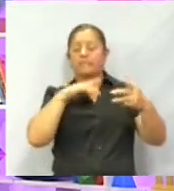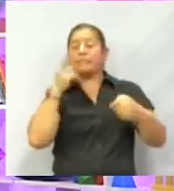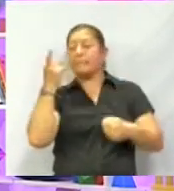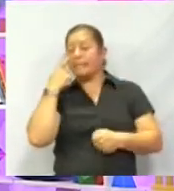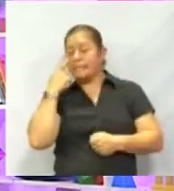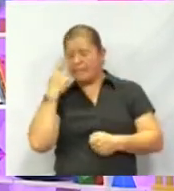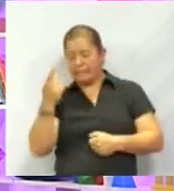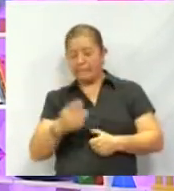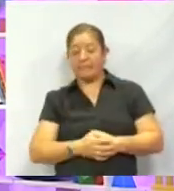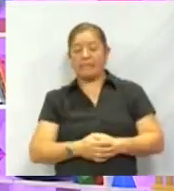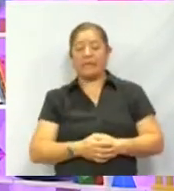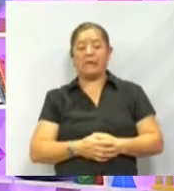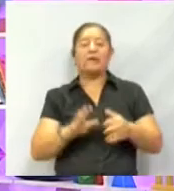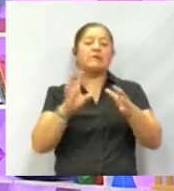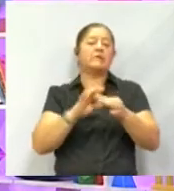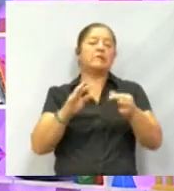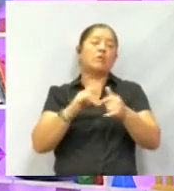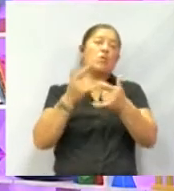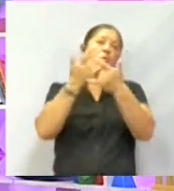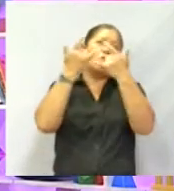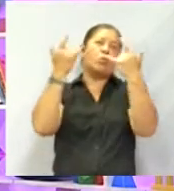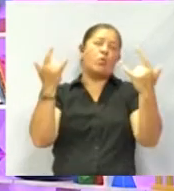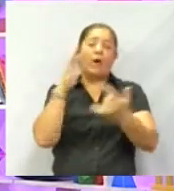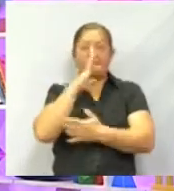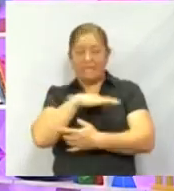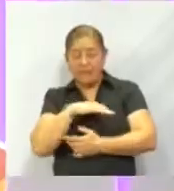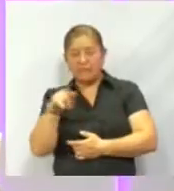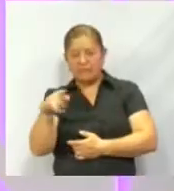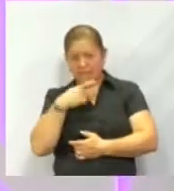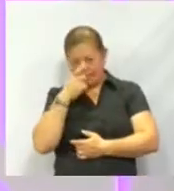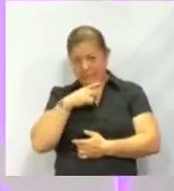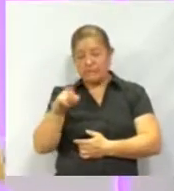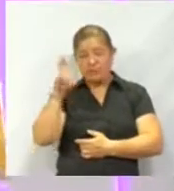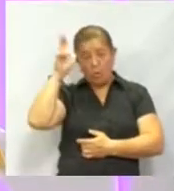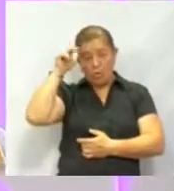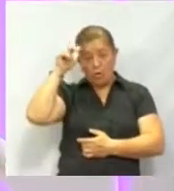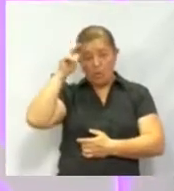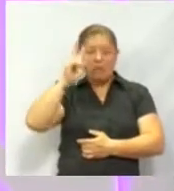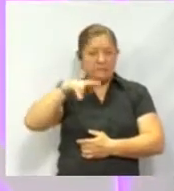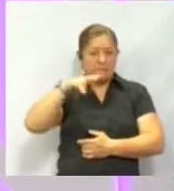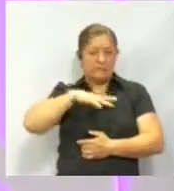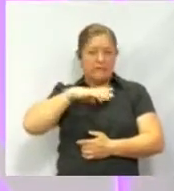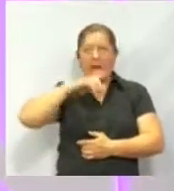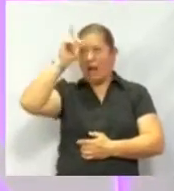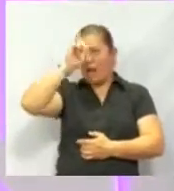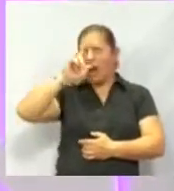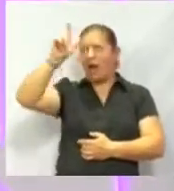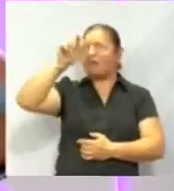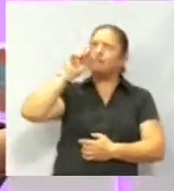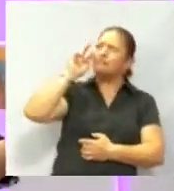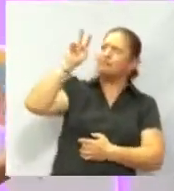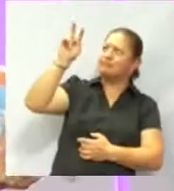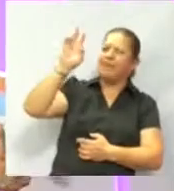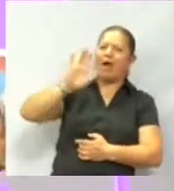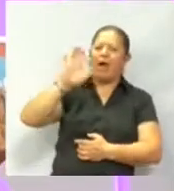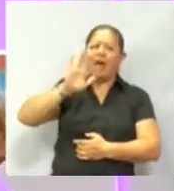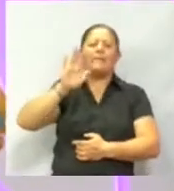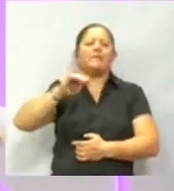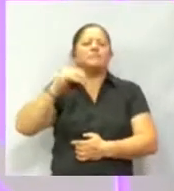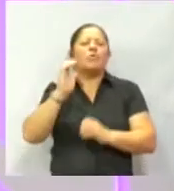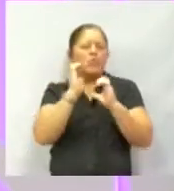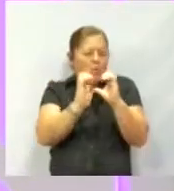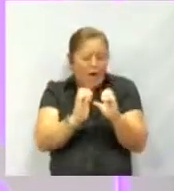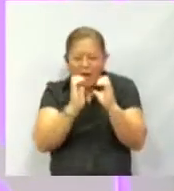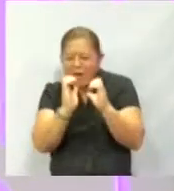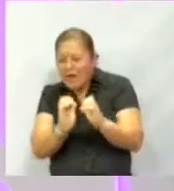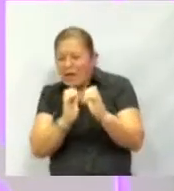pues mira, hablando de leyenda, sí podríamos decir que un conejo está en nuestra luna, ¿no? Como un guardián, las